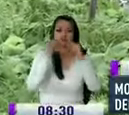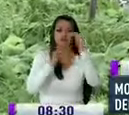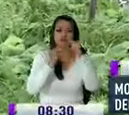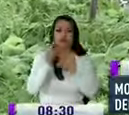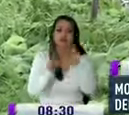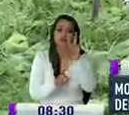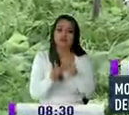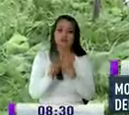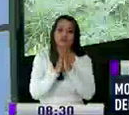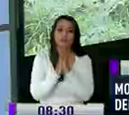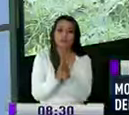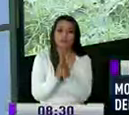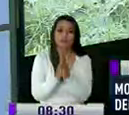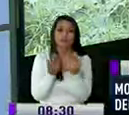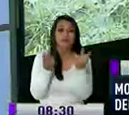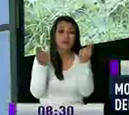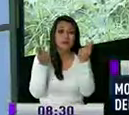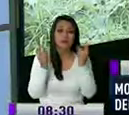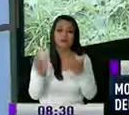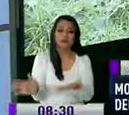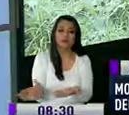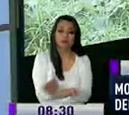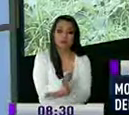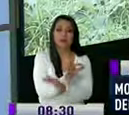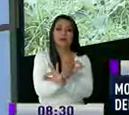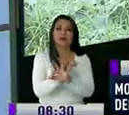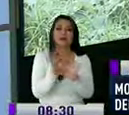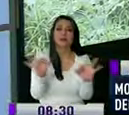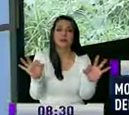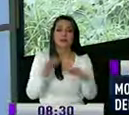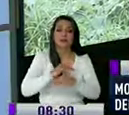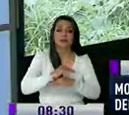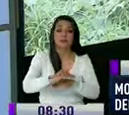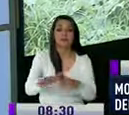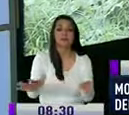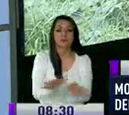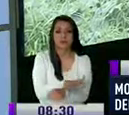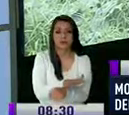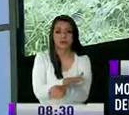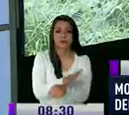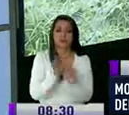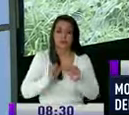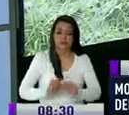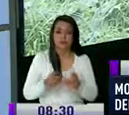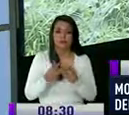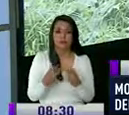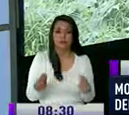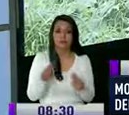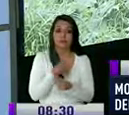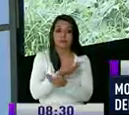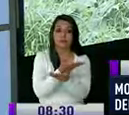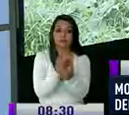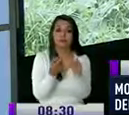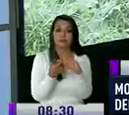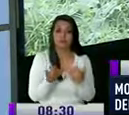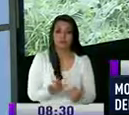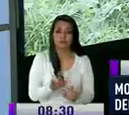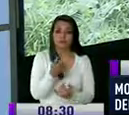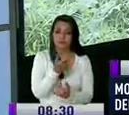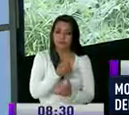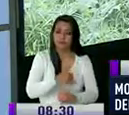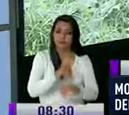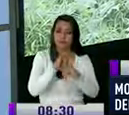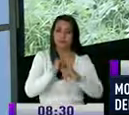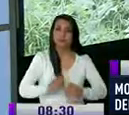clamor de la ciudadanía es que lo más pronto posible se pueda realizar una limpieza para así evitar accidentes esa es la información aquí en el sur de la capital ustedes